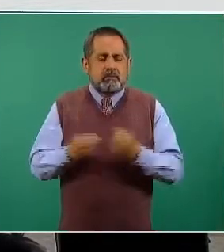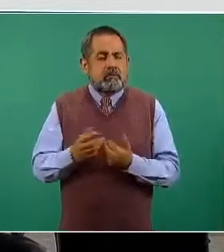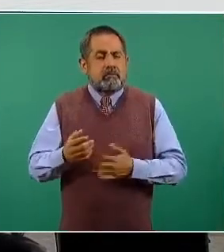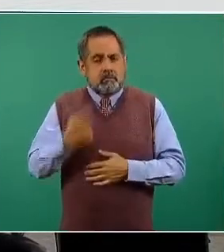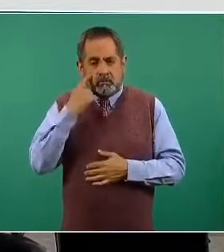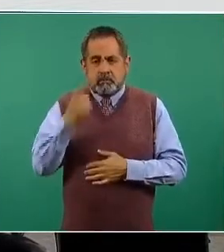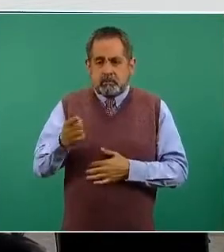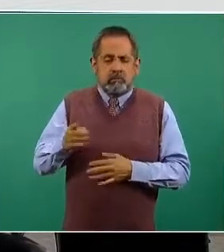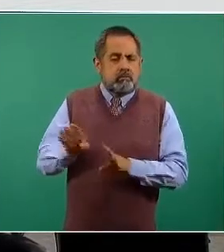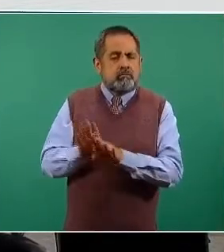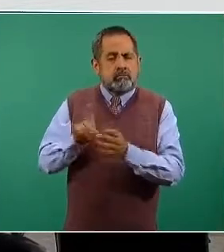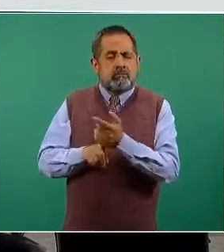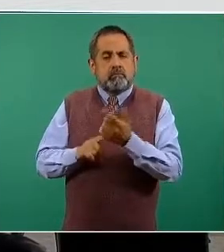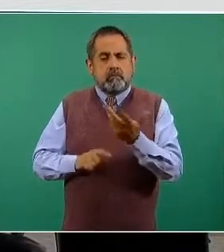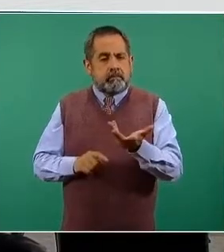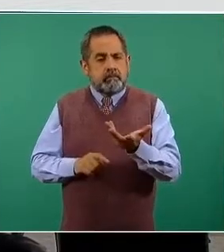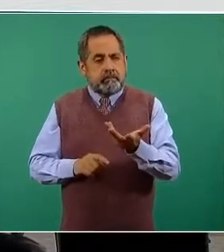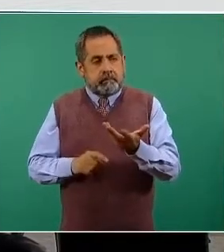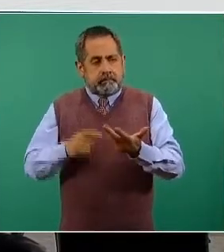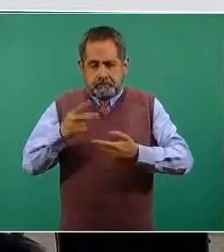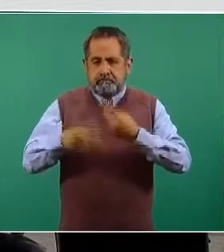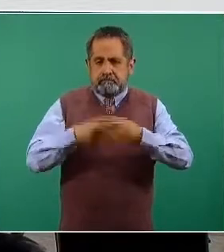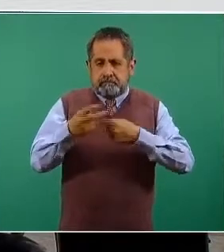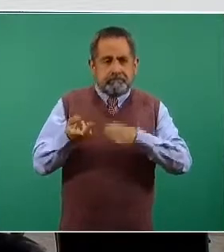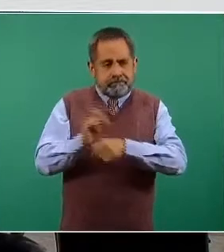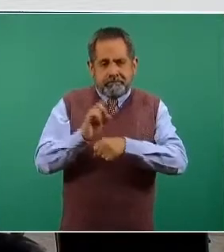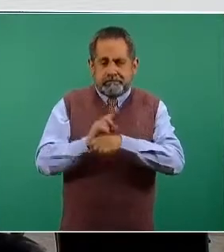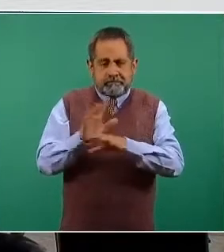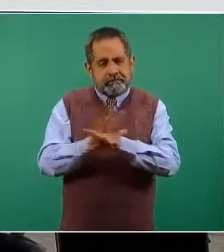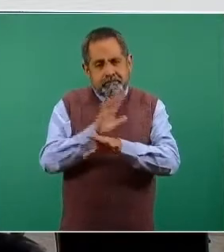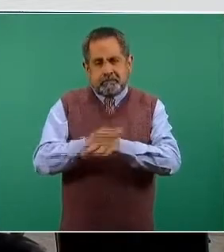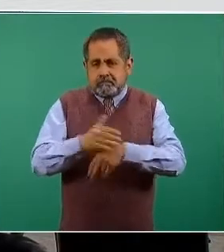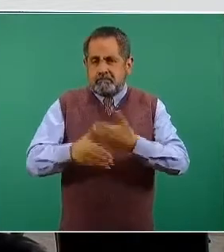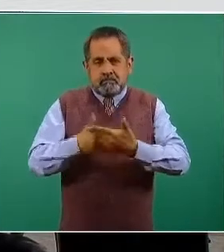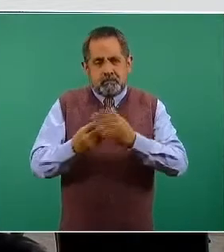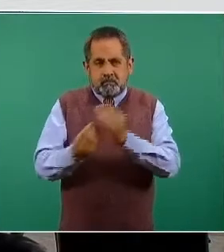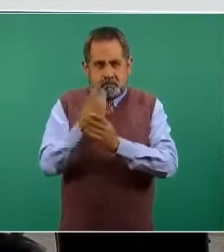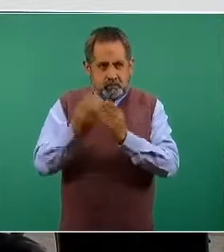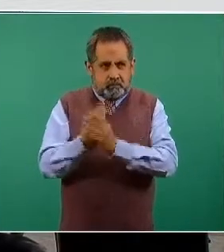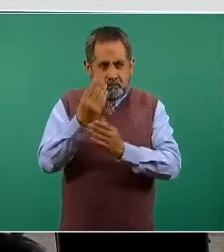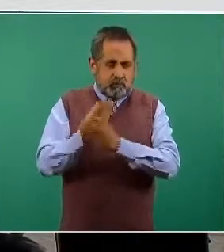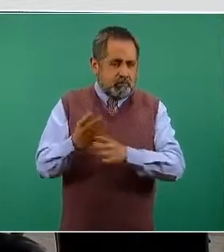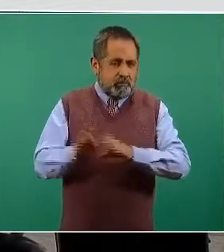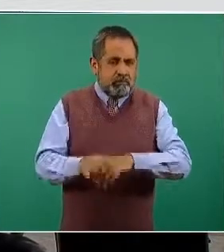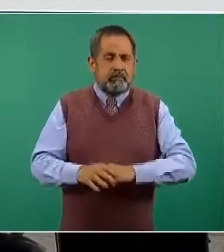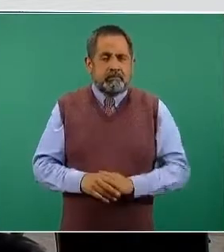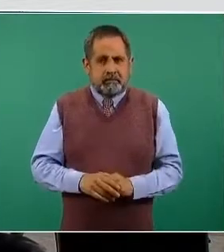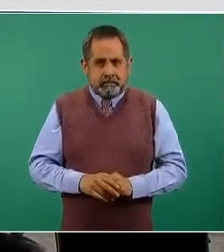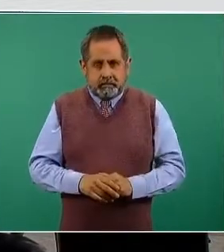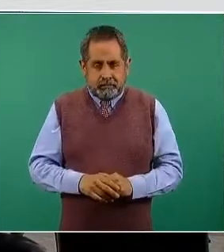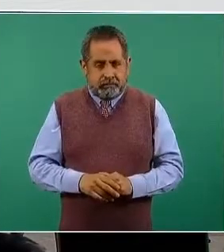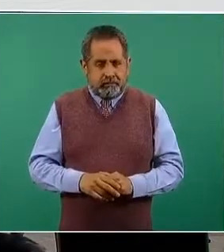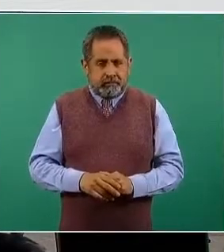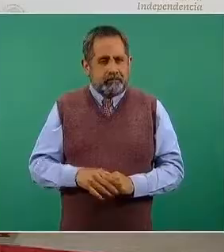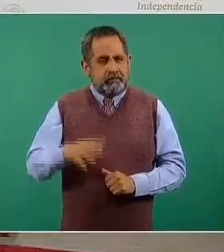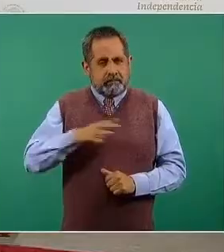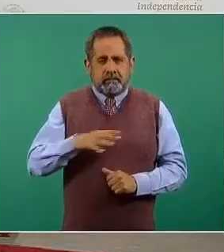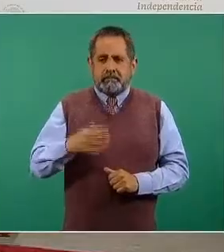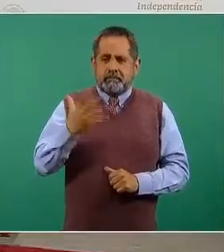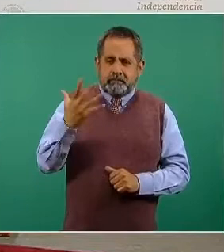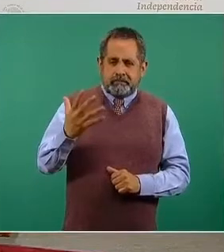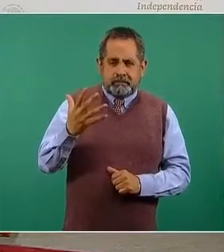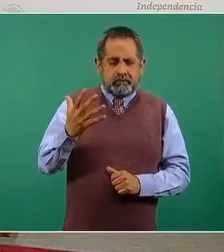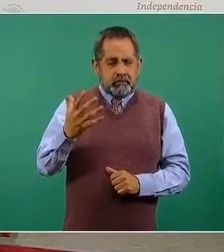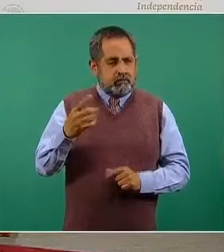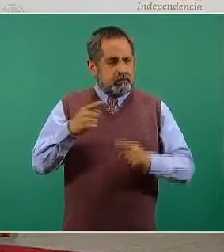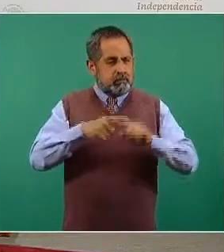corte de información concreto porque esto va cambiando día con día. Pero hay gruesamente cinco etapas o cinco elementos